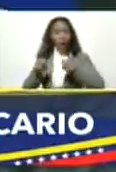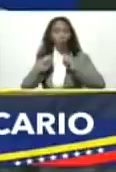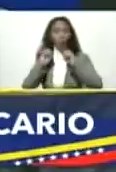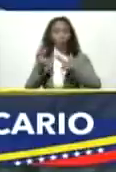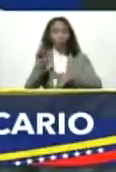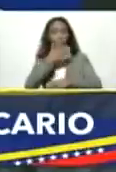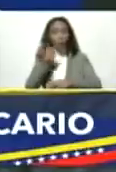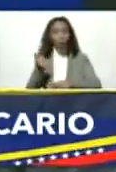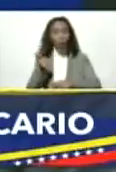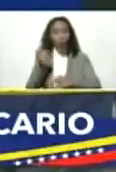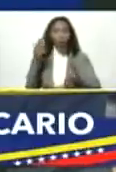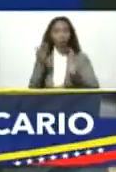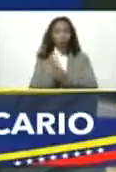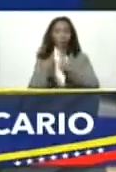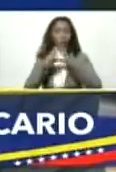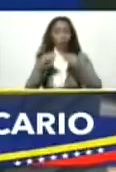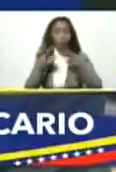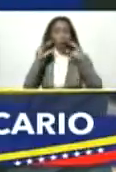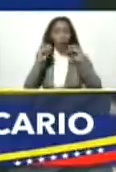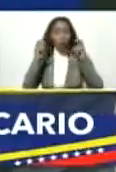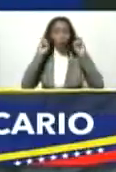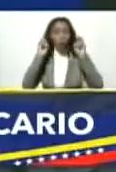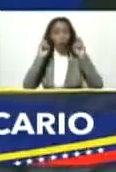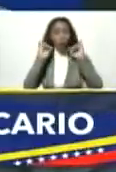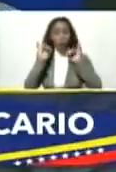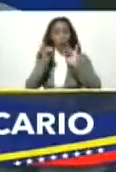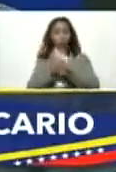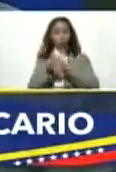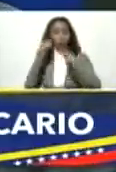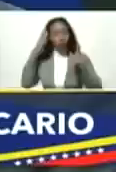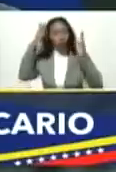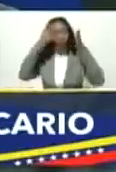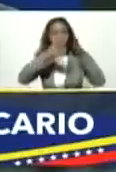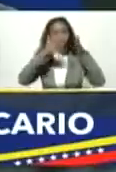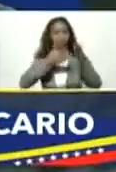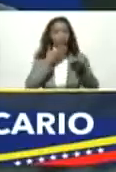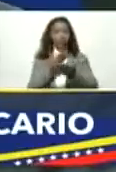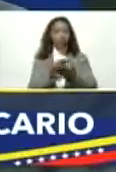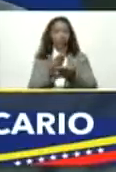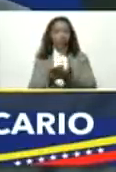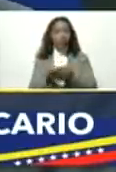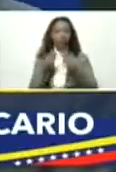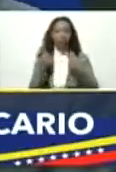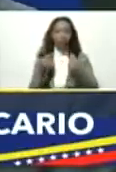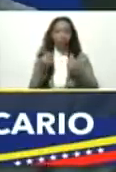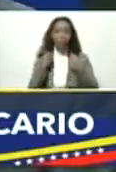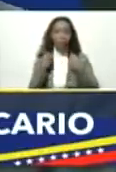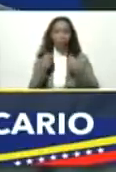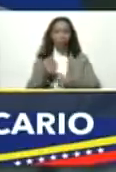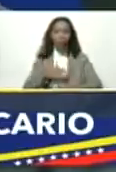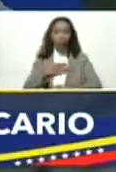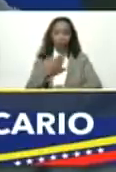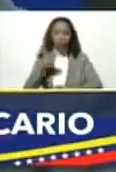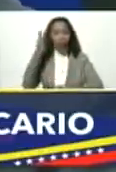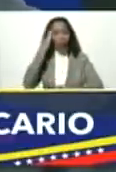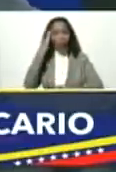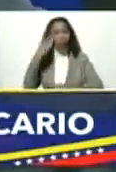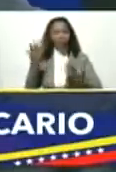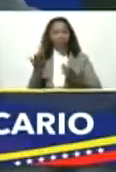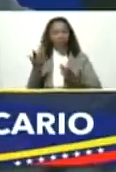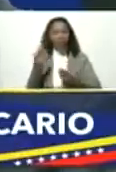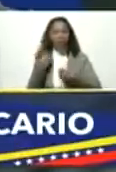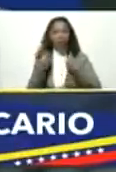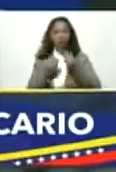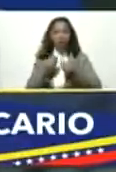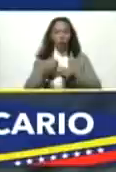mejorar y sobre todo hablemos el mismo idioma orientemos al solicitante de dinero para que puedan saber en qué van a